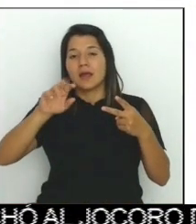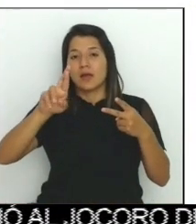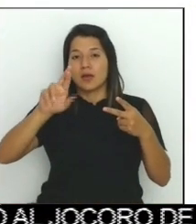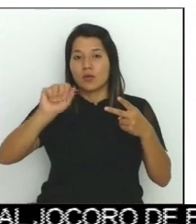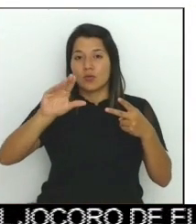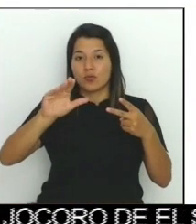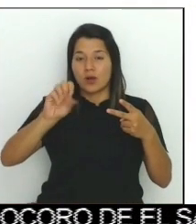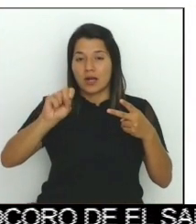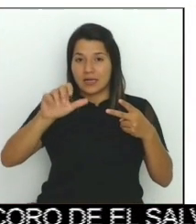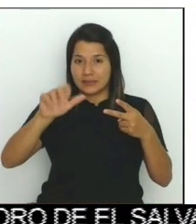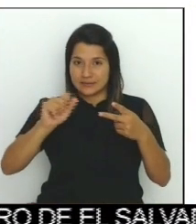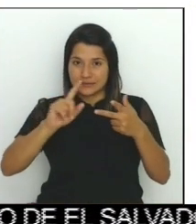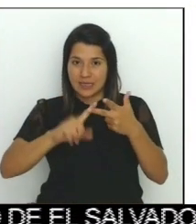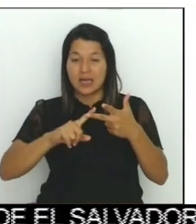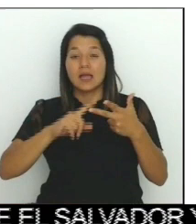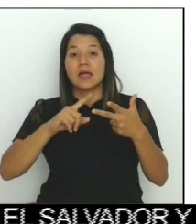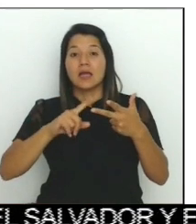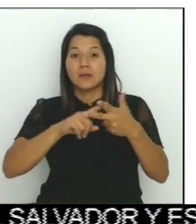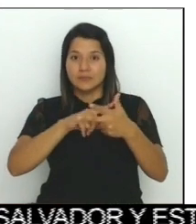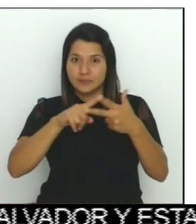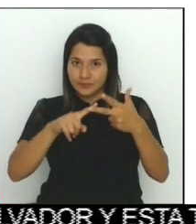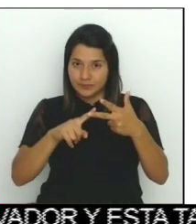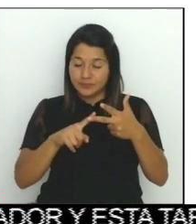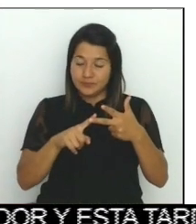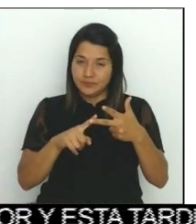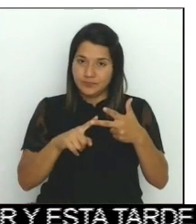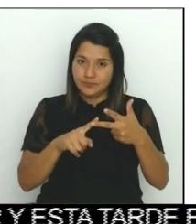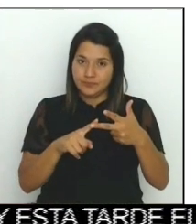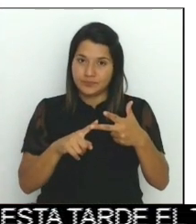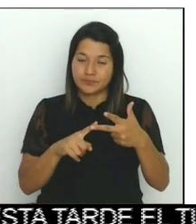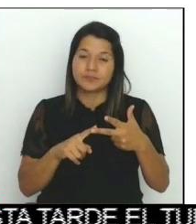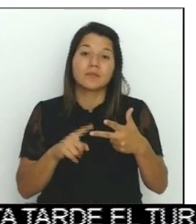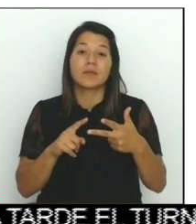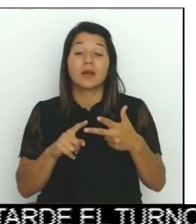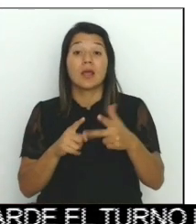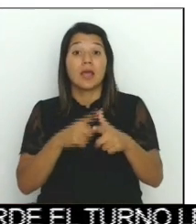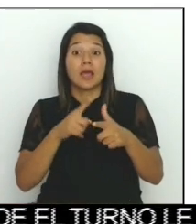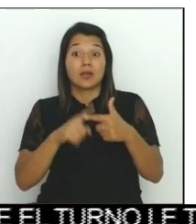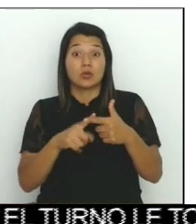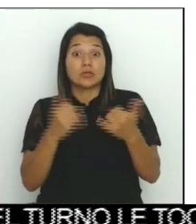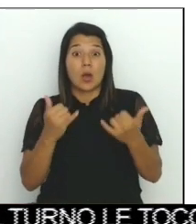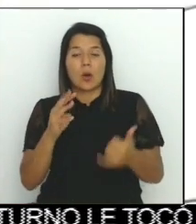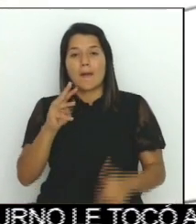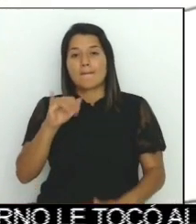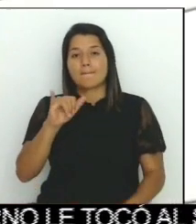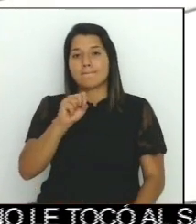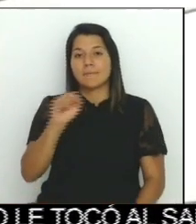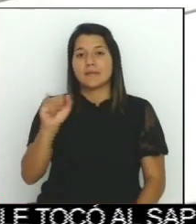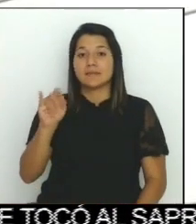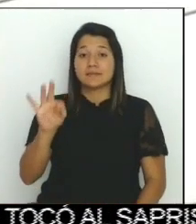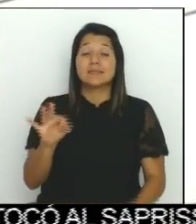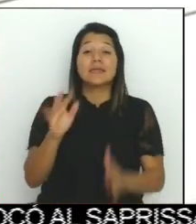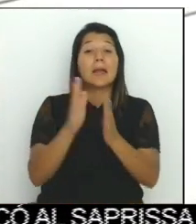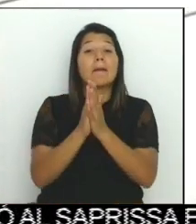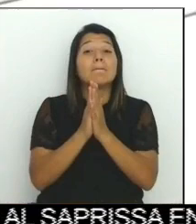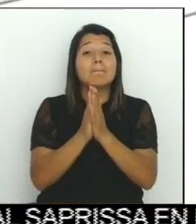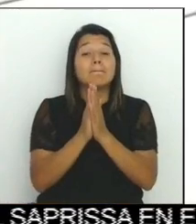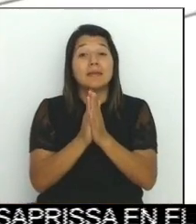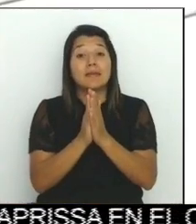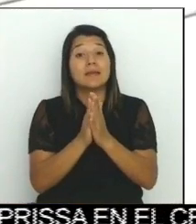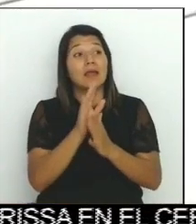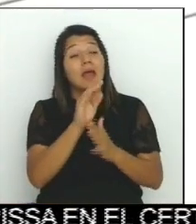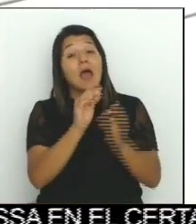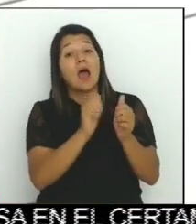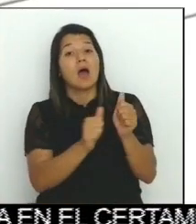exclusiva en este segmento de frecuencias. Con esto, el MISIT está solicitando a la Superintendencia de Telecomunicaciones,